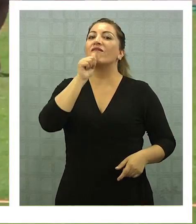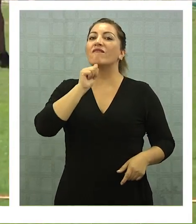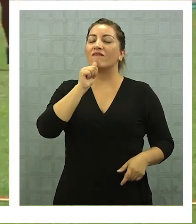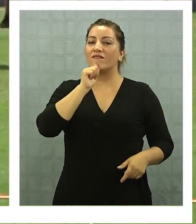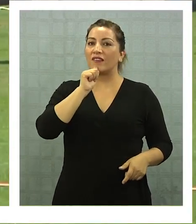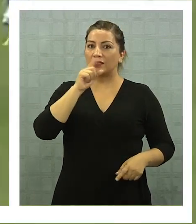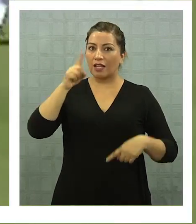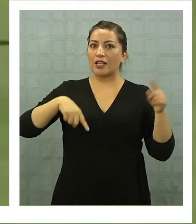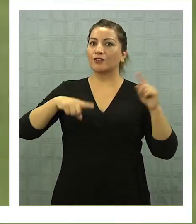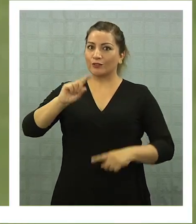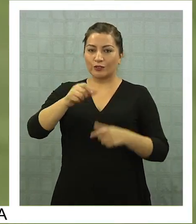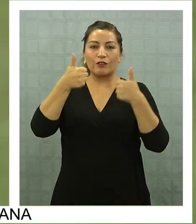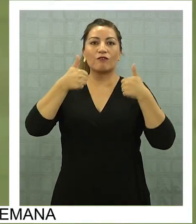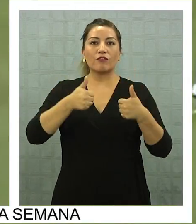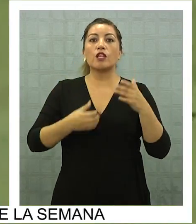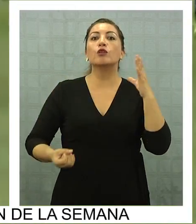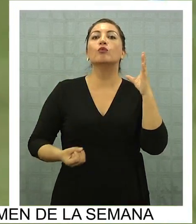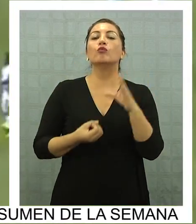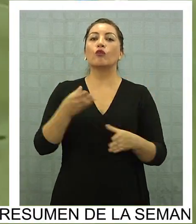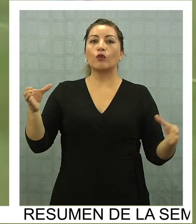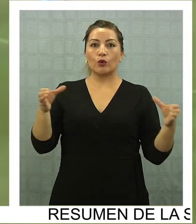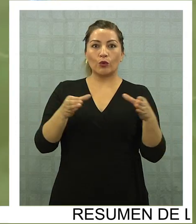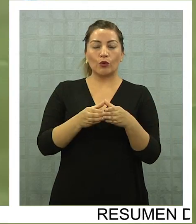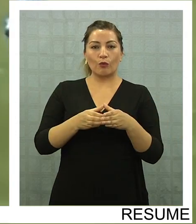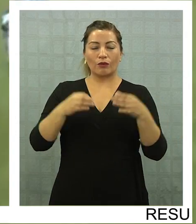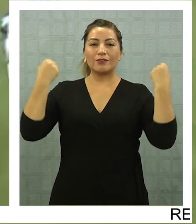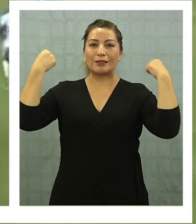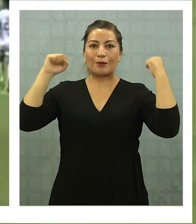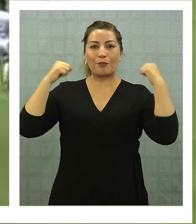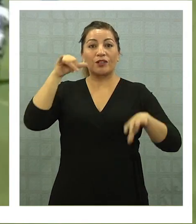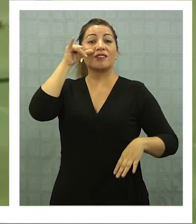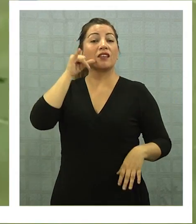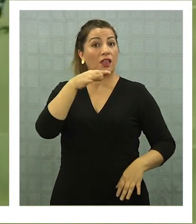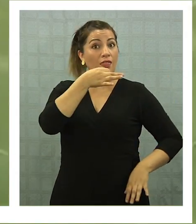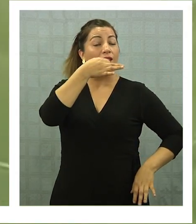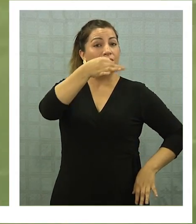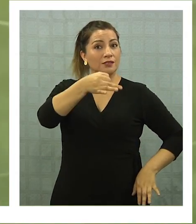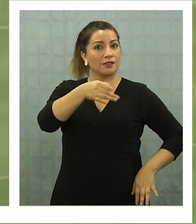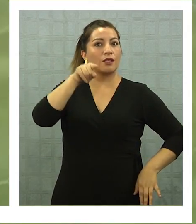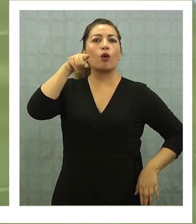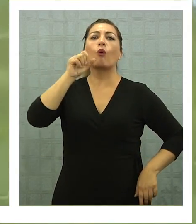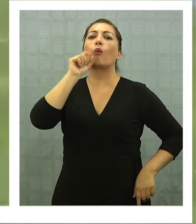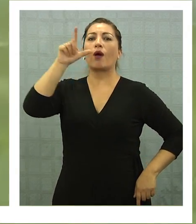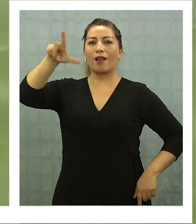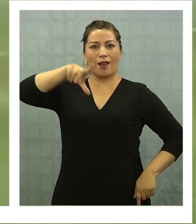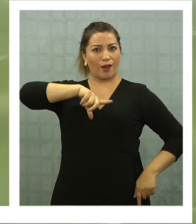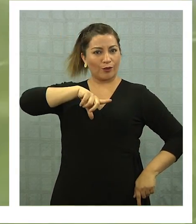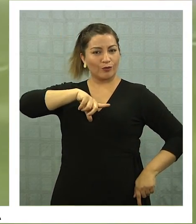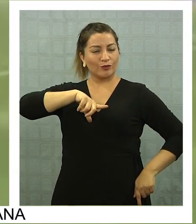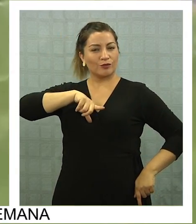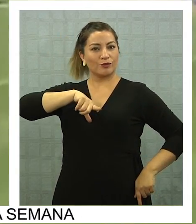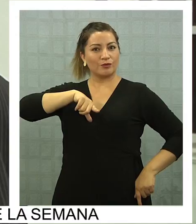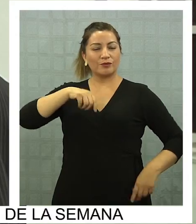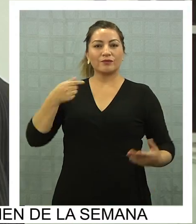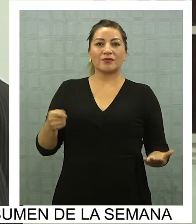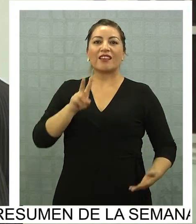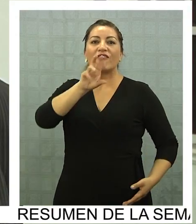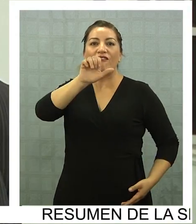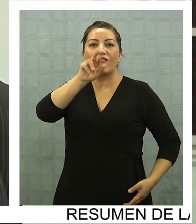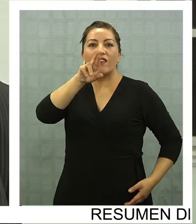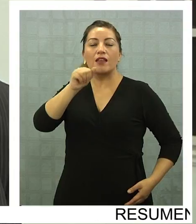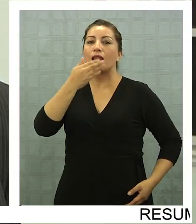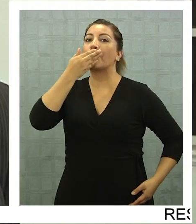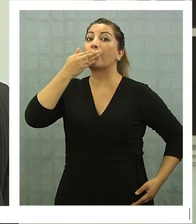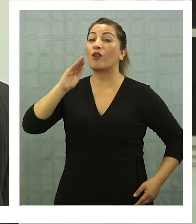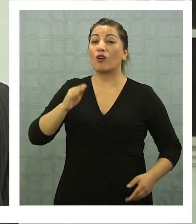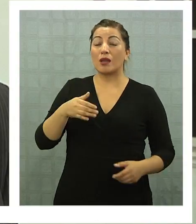dando bien las cosas al nuevo plantel de deportes de Iquique, porque también hay que decirlo, cuál puede ser la culpabilidad de ver así las mejores